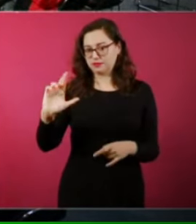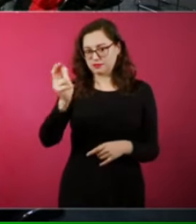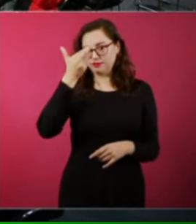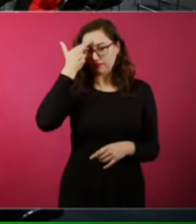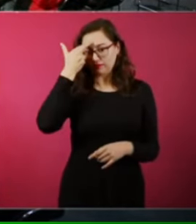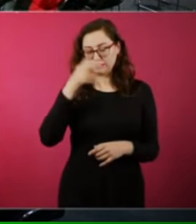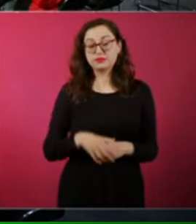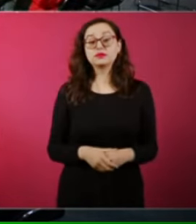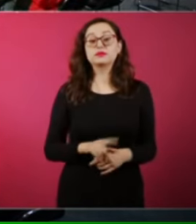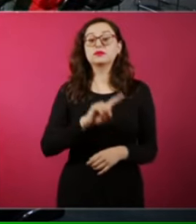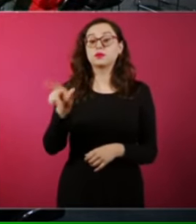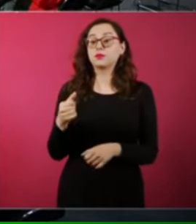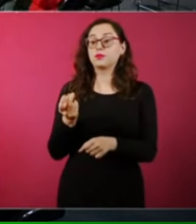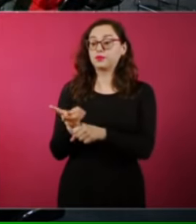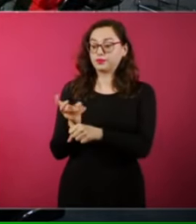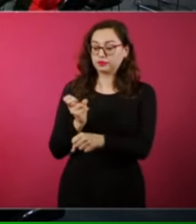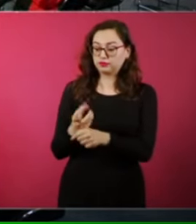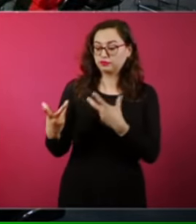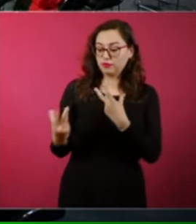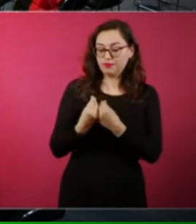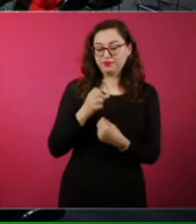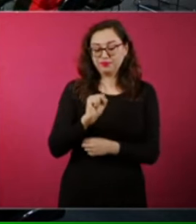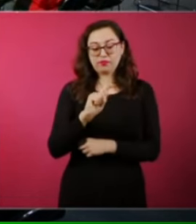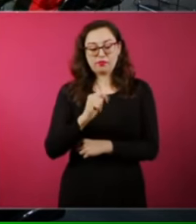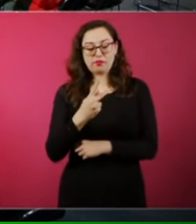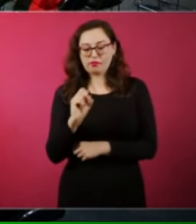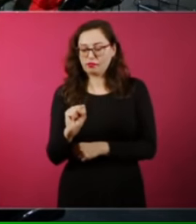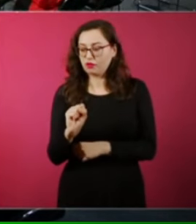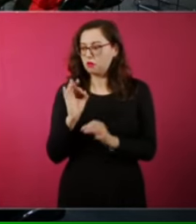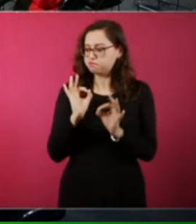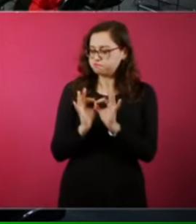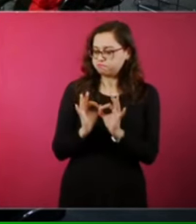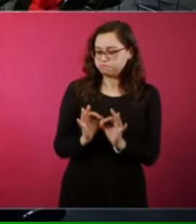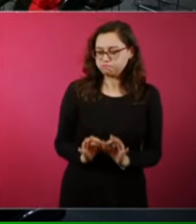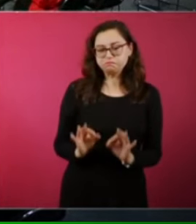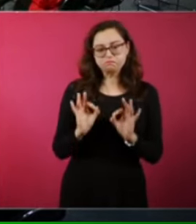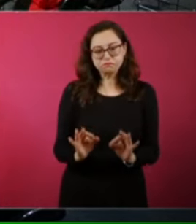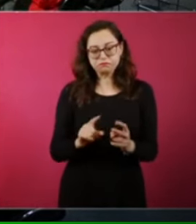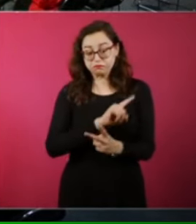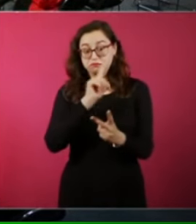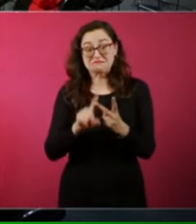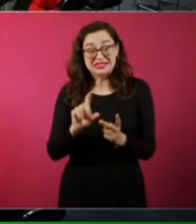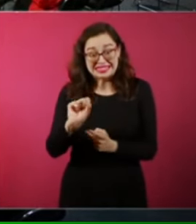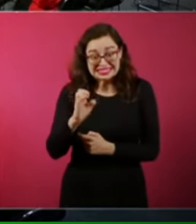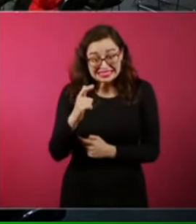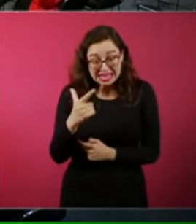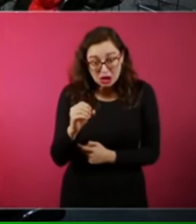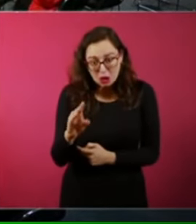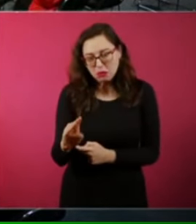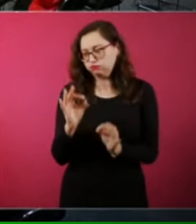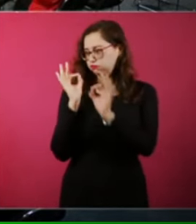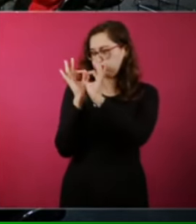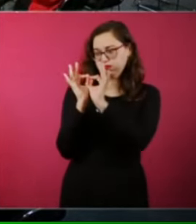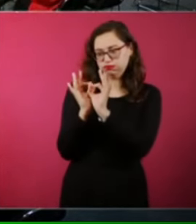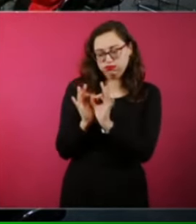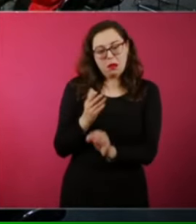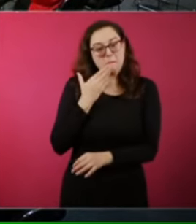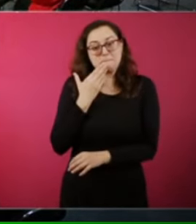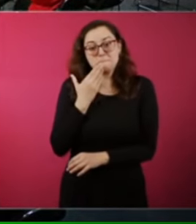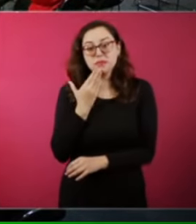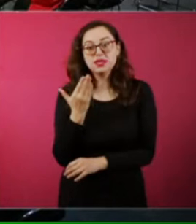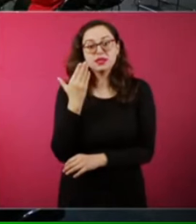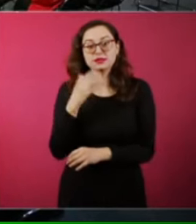luego la invité a ser secretaria del trabajo muy bien y secretaria de gobernación muy bien, pero